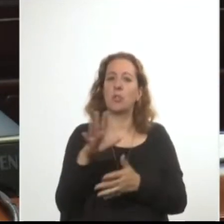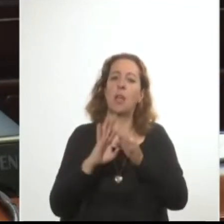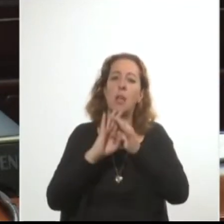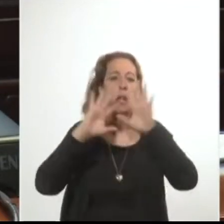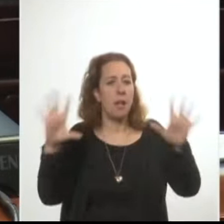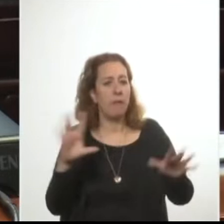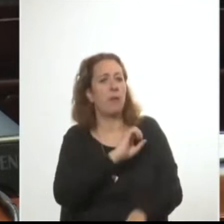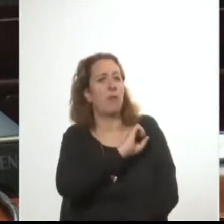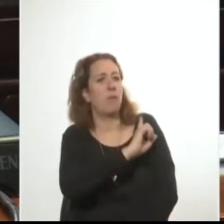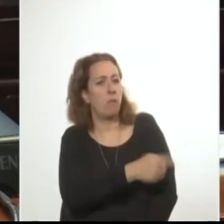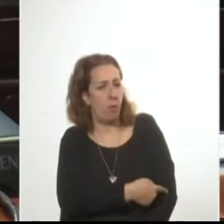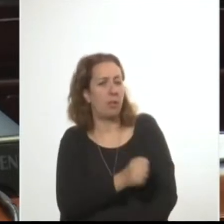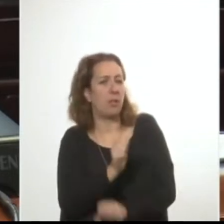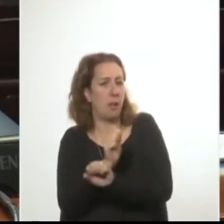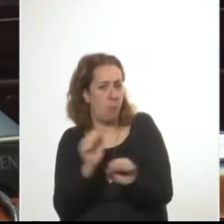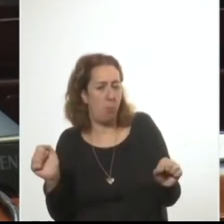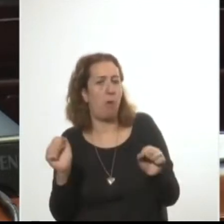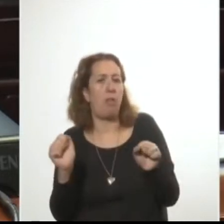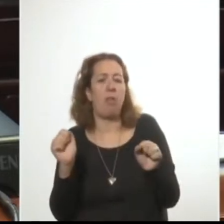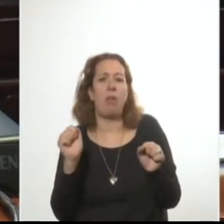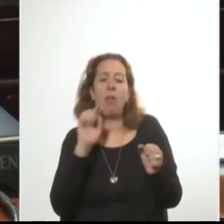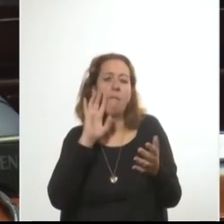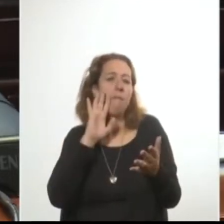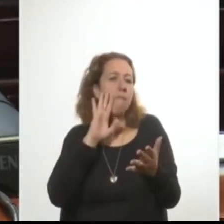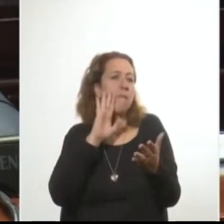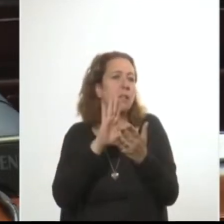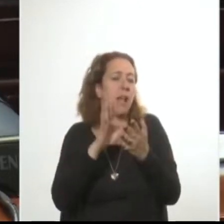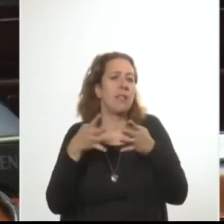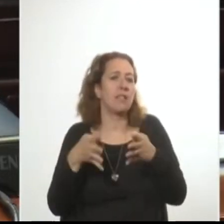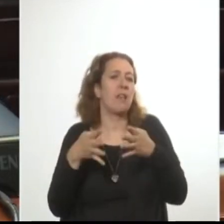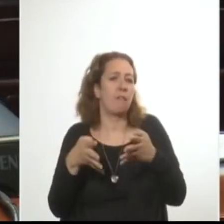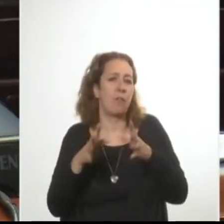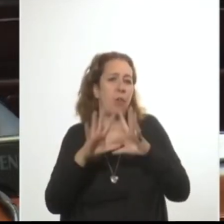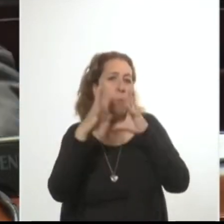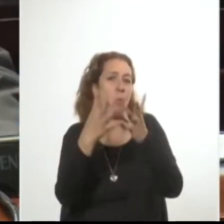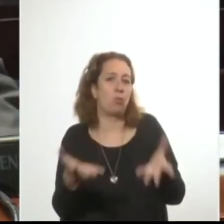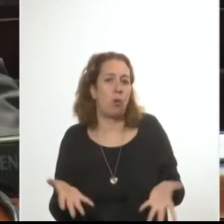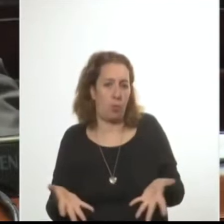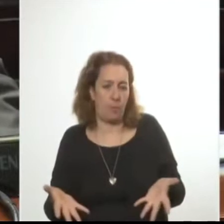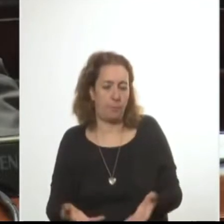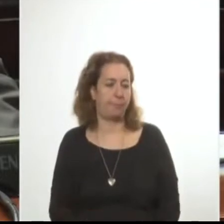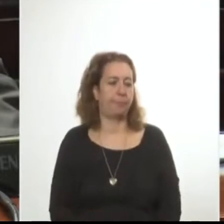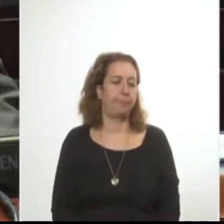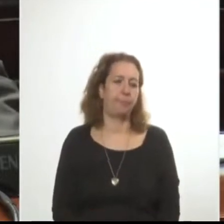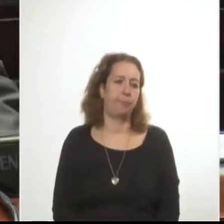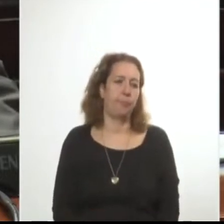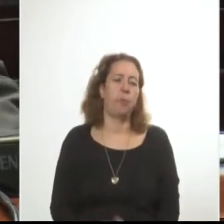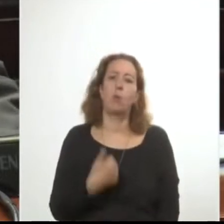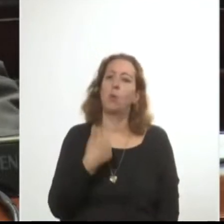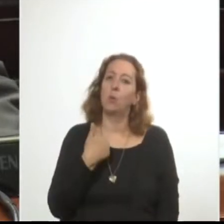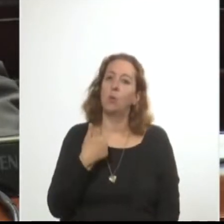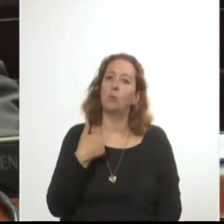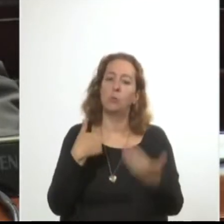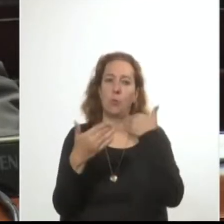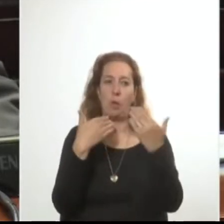capaz de enfrentar los desafíos que el mundo actual nos presenta. Me voy a referir